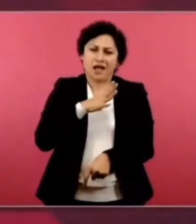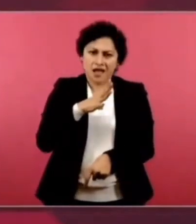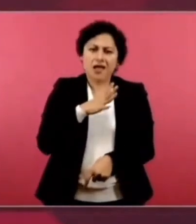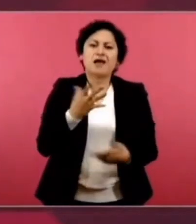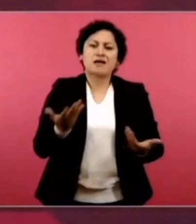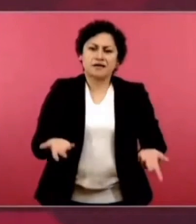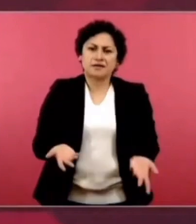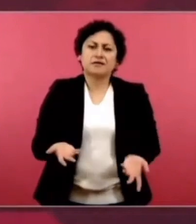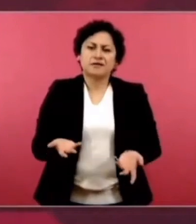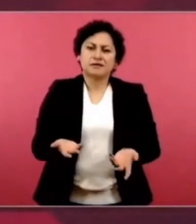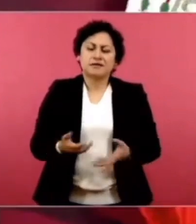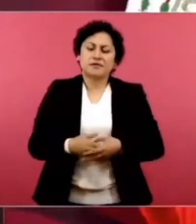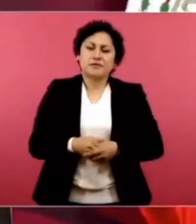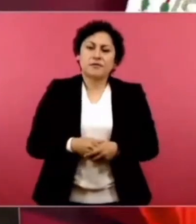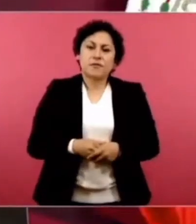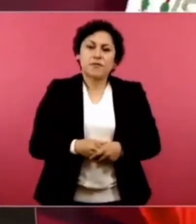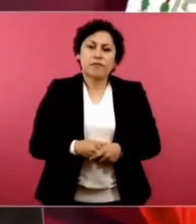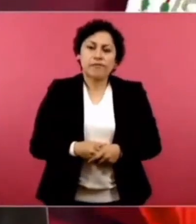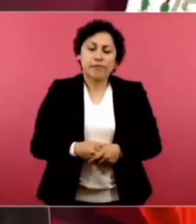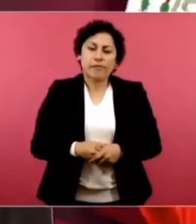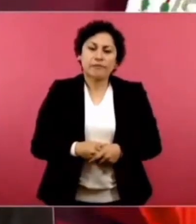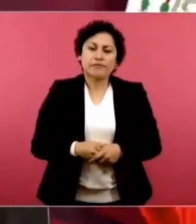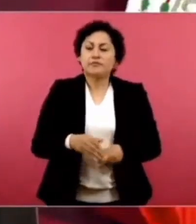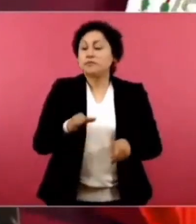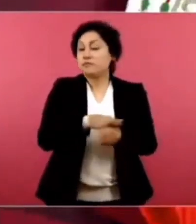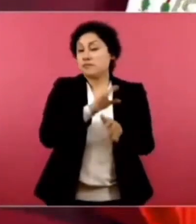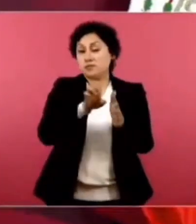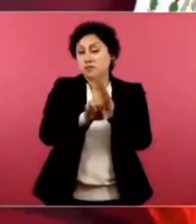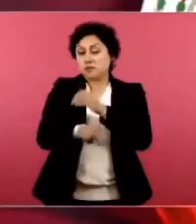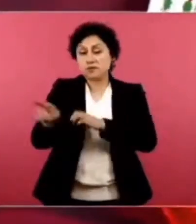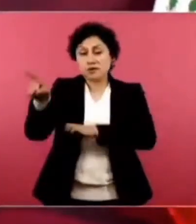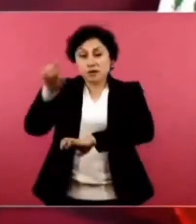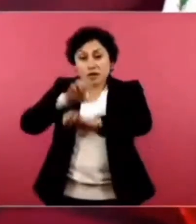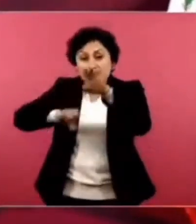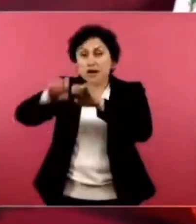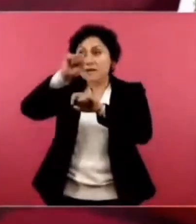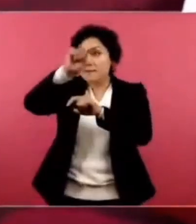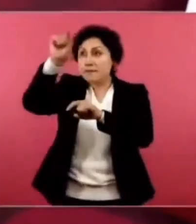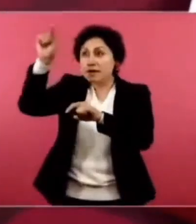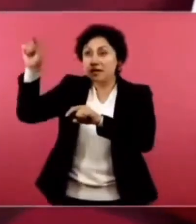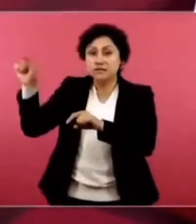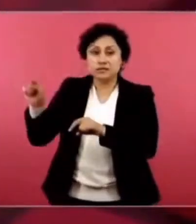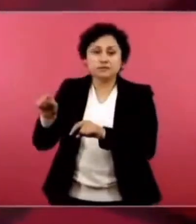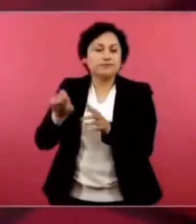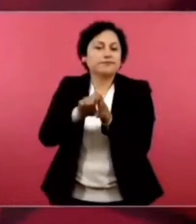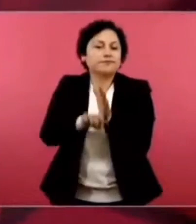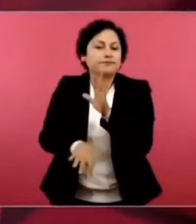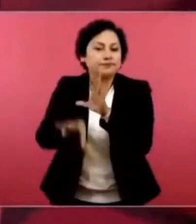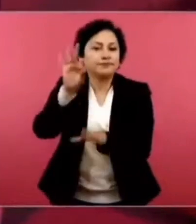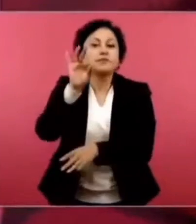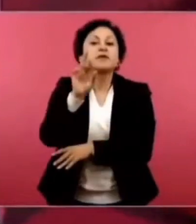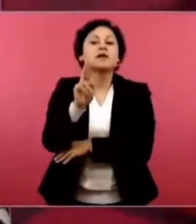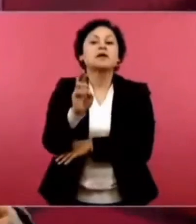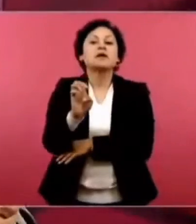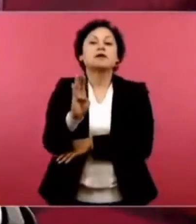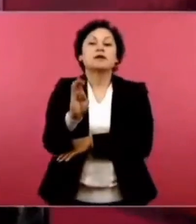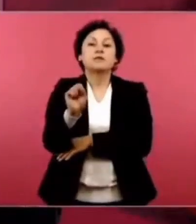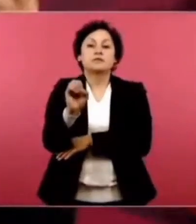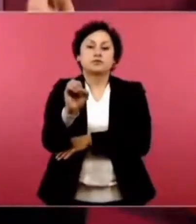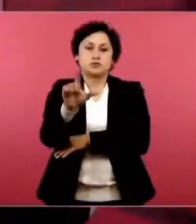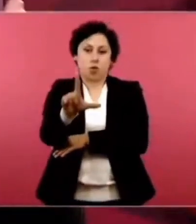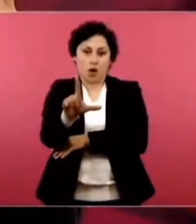empresas como Repsol le